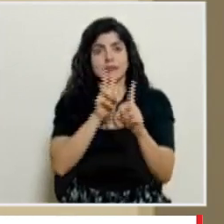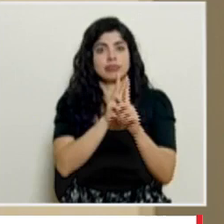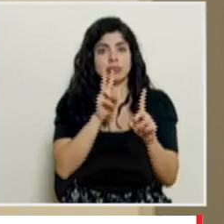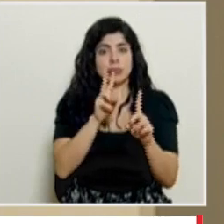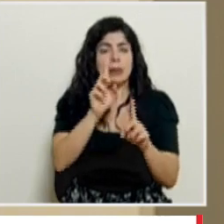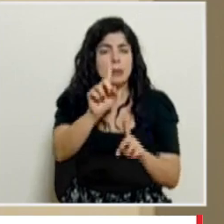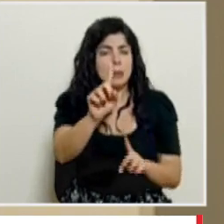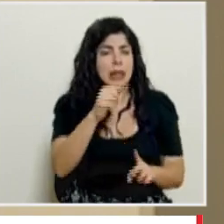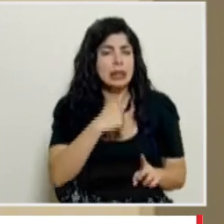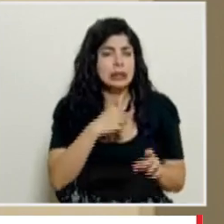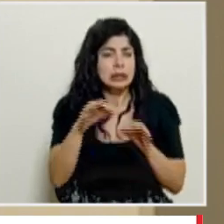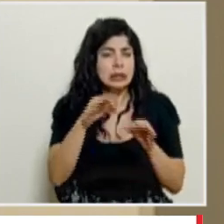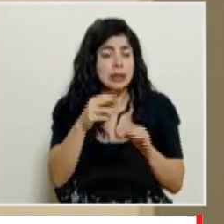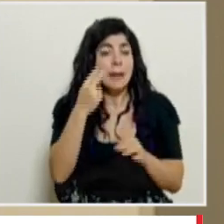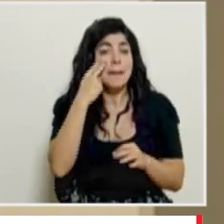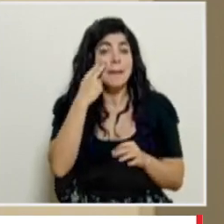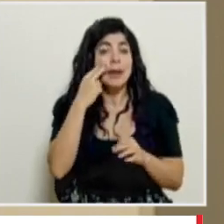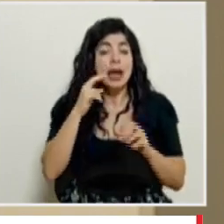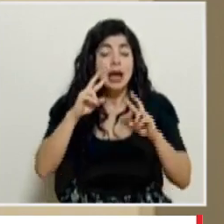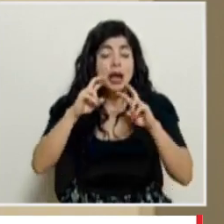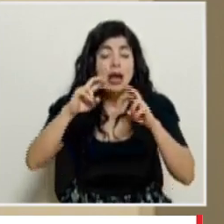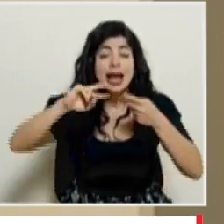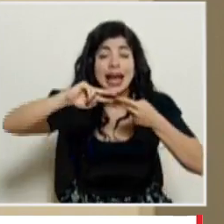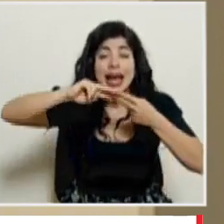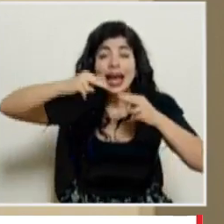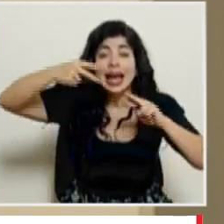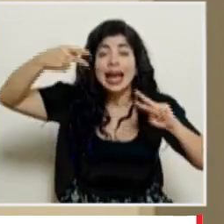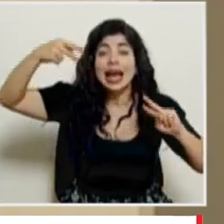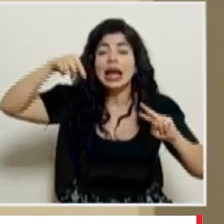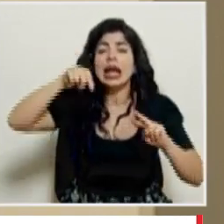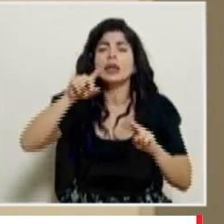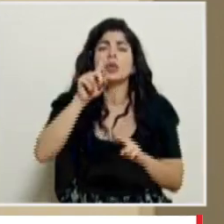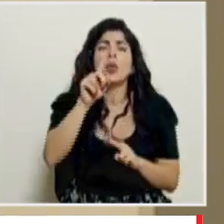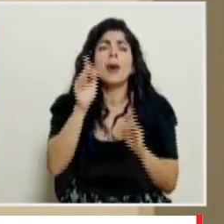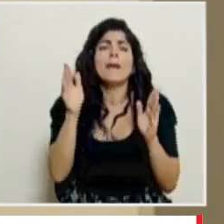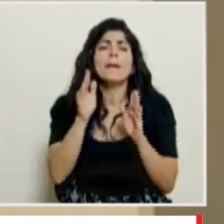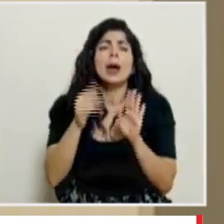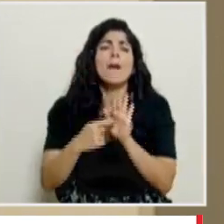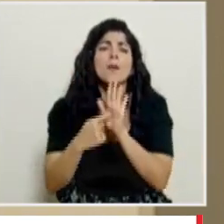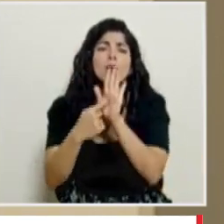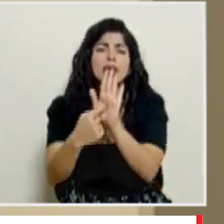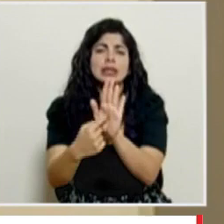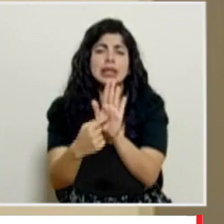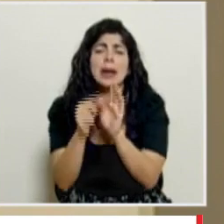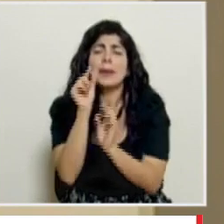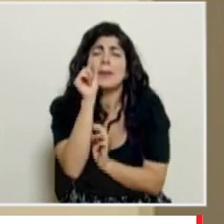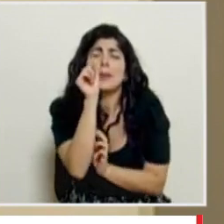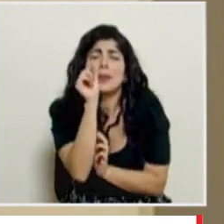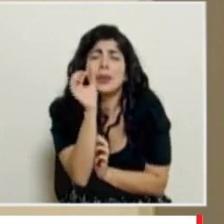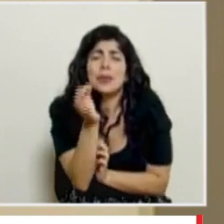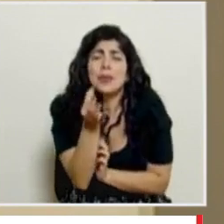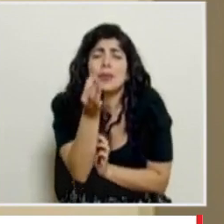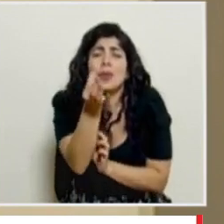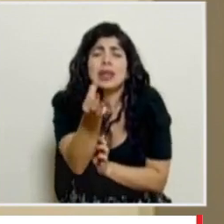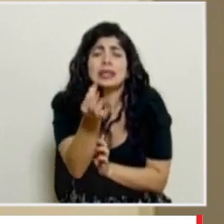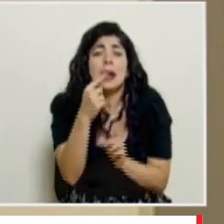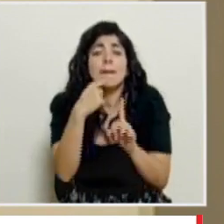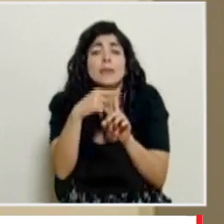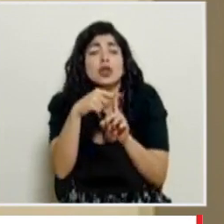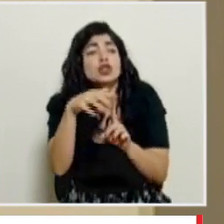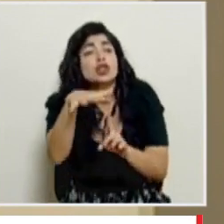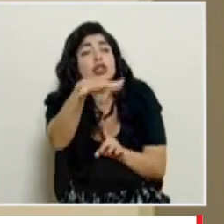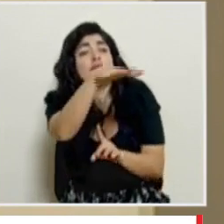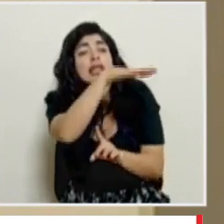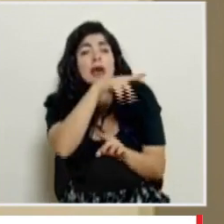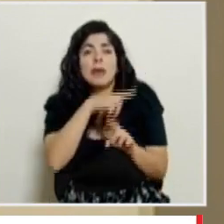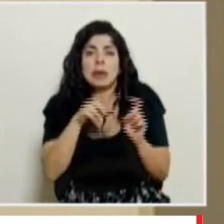hacer un hincapié la vigilancia genómica es apenas una muestra es apenas una pizca de todos los casos positivos que se toman